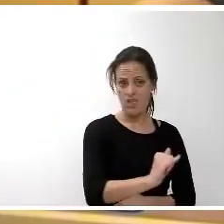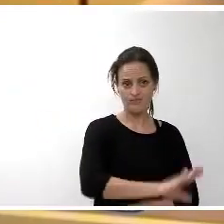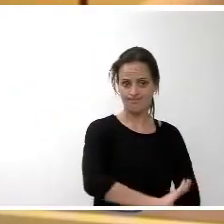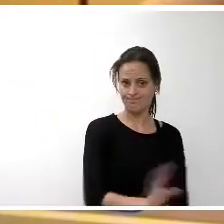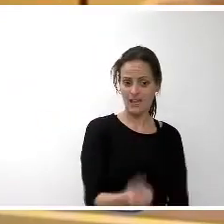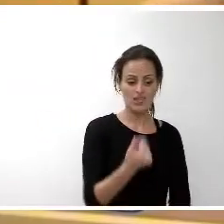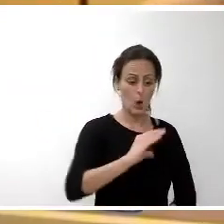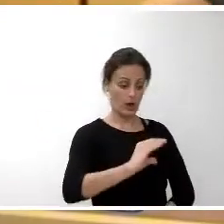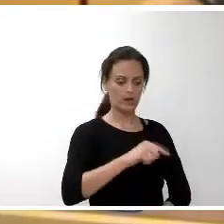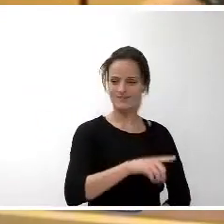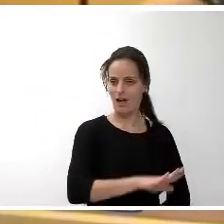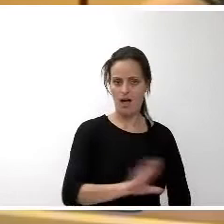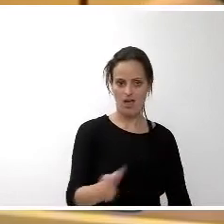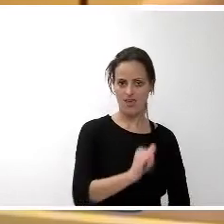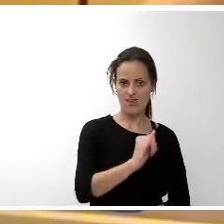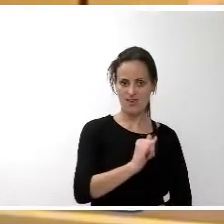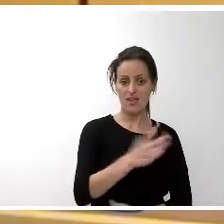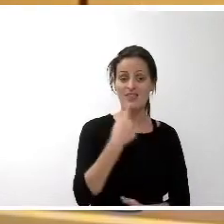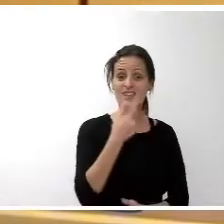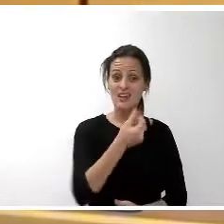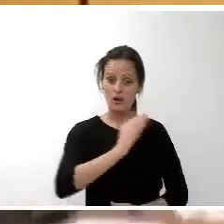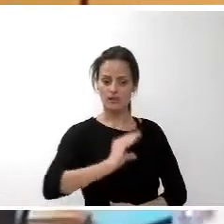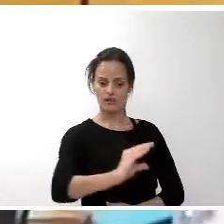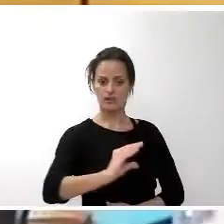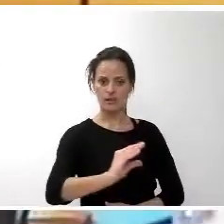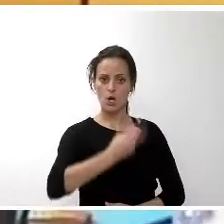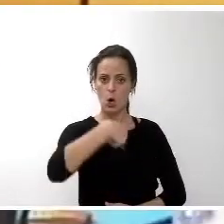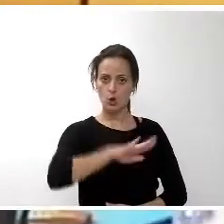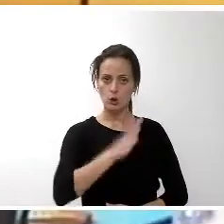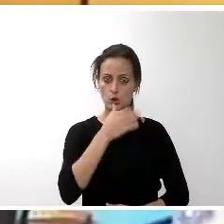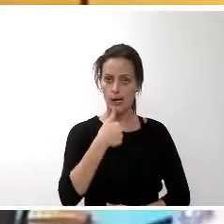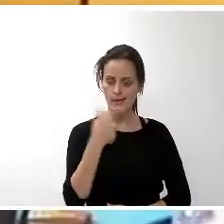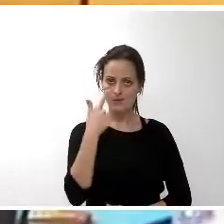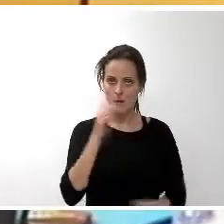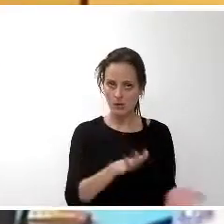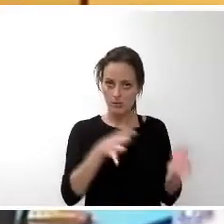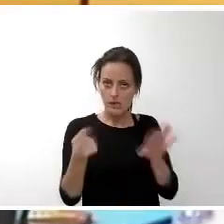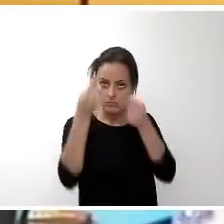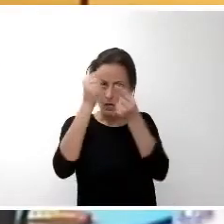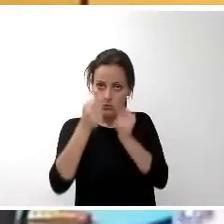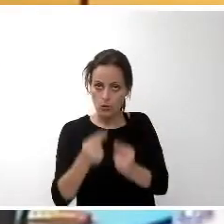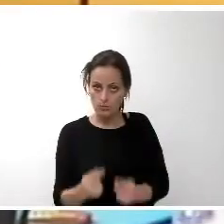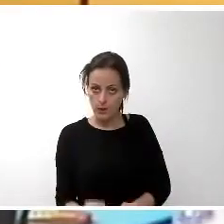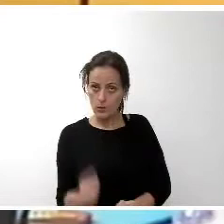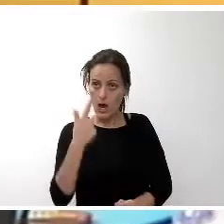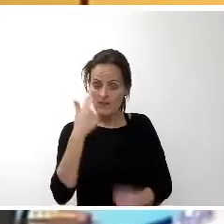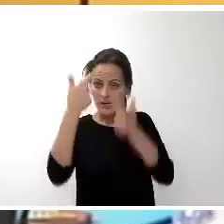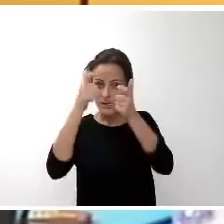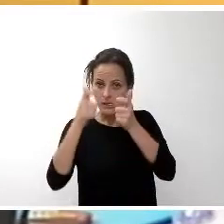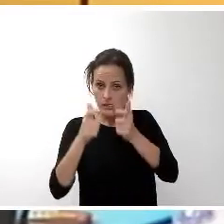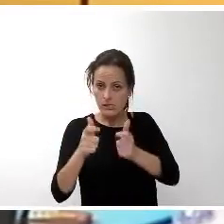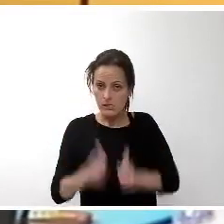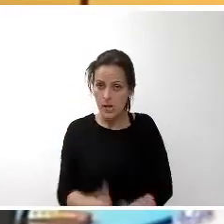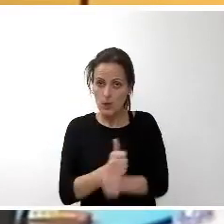Y con ese dinero, nosotros dibujamos en este presupuesto cuáles son nuestras prioridades,